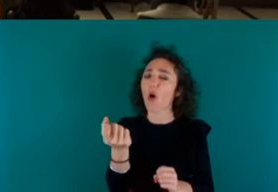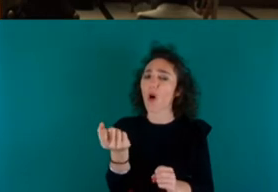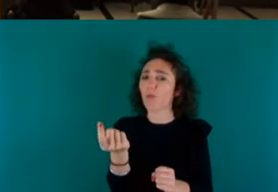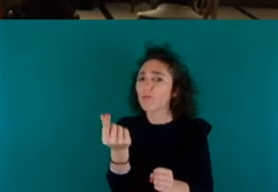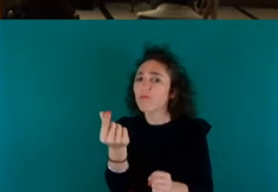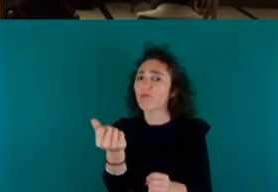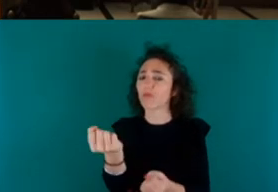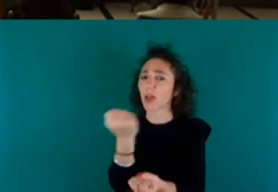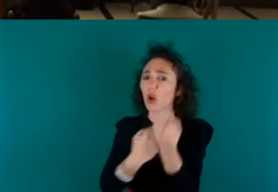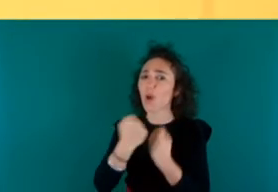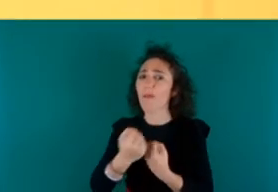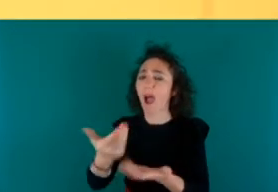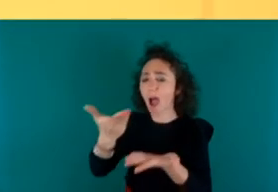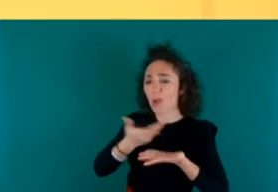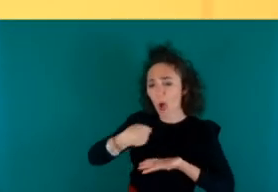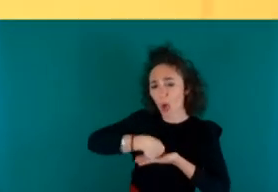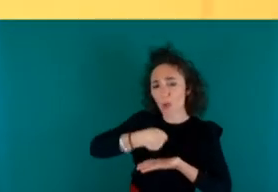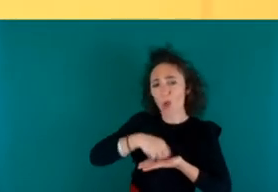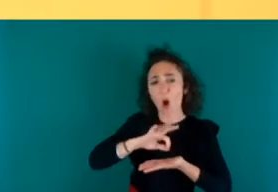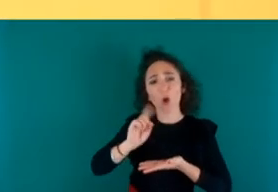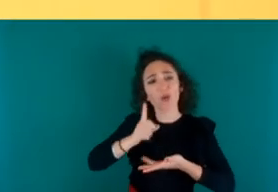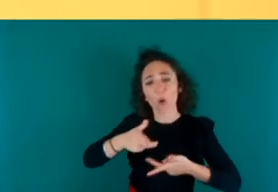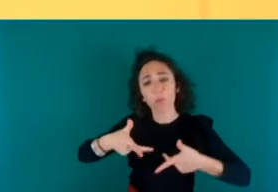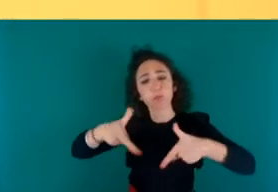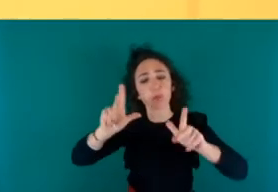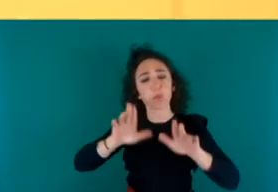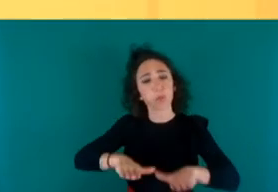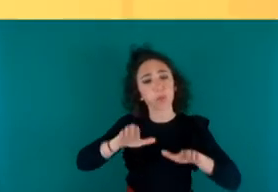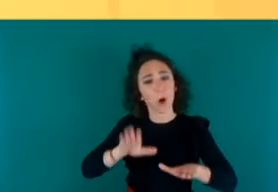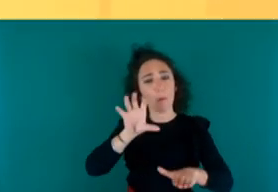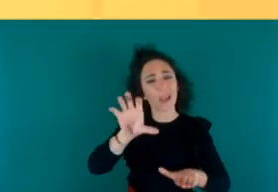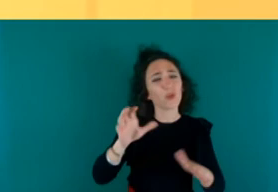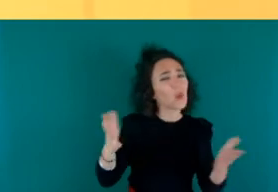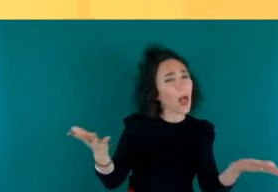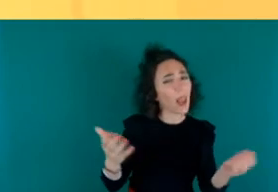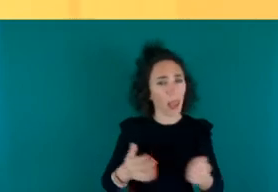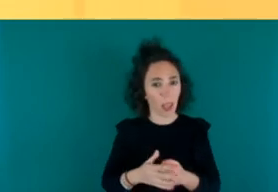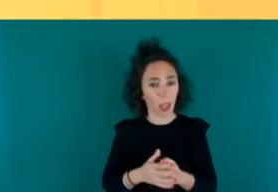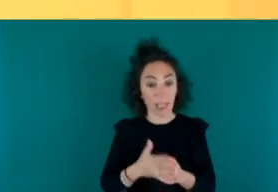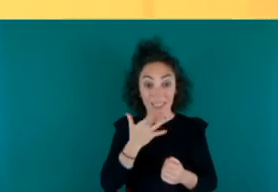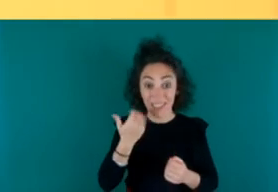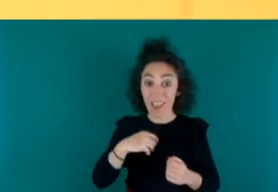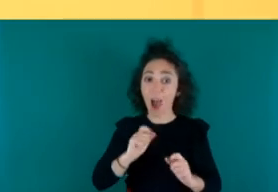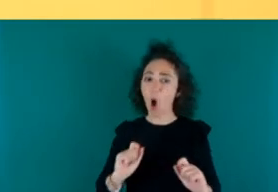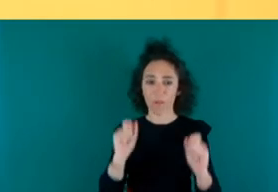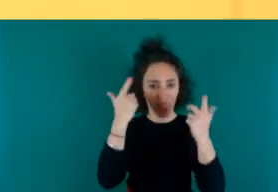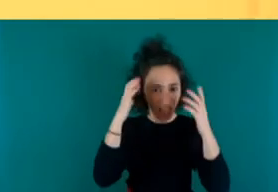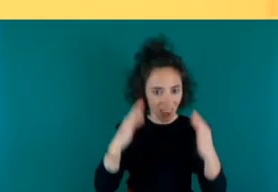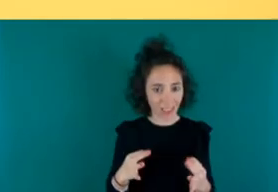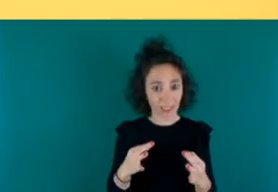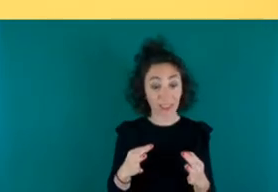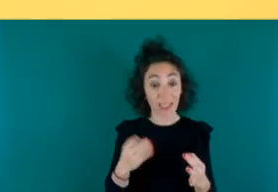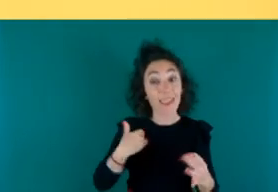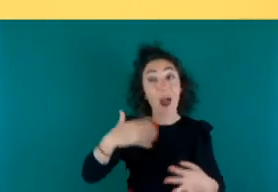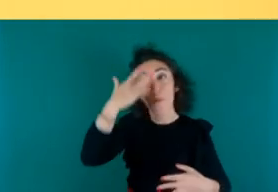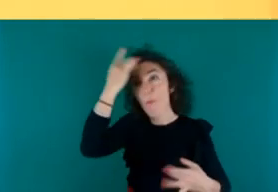permite quedarse en el país cuando les conceden el asilo cuando por fin ya